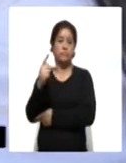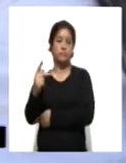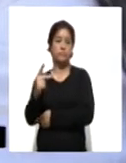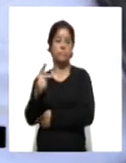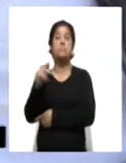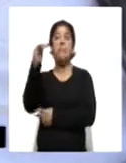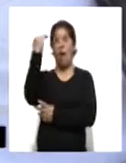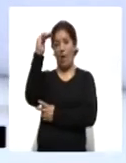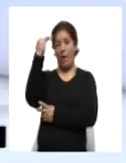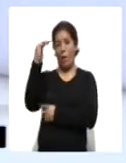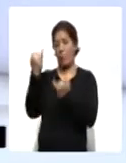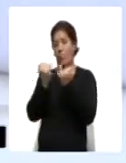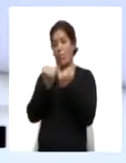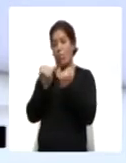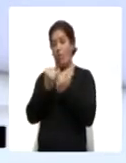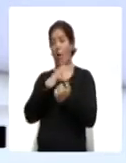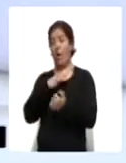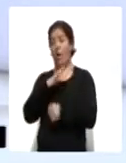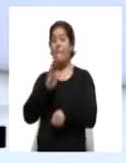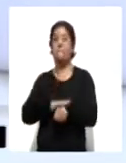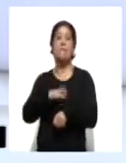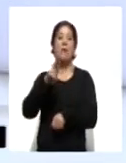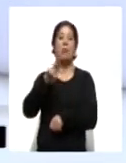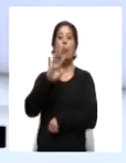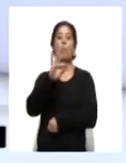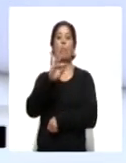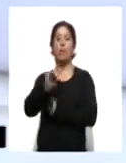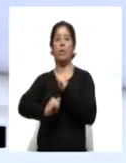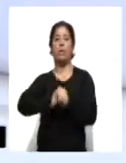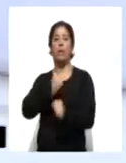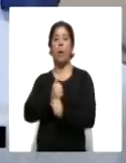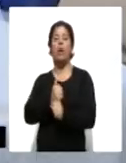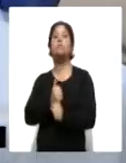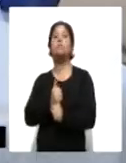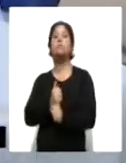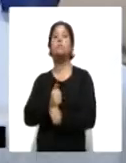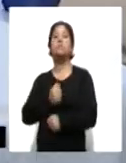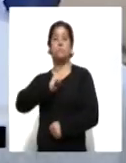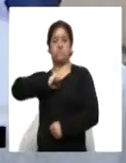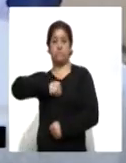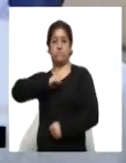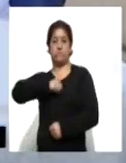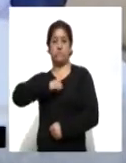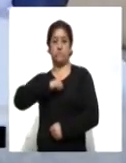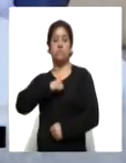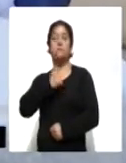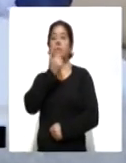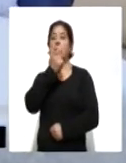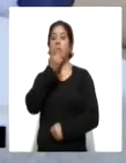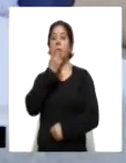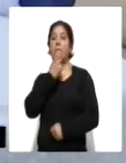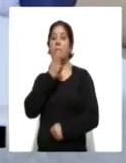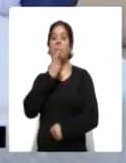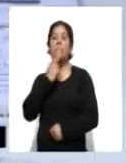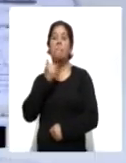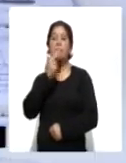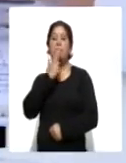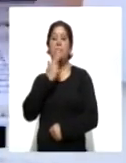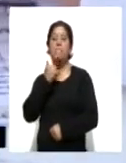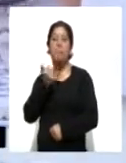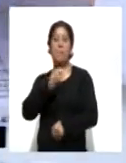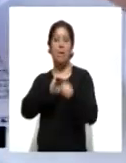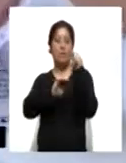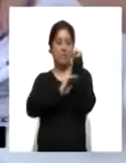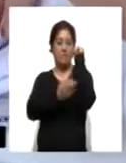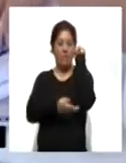para adultos mayores de 40 años, pruebas rápidas de VIH, glucosa, embarazo, ultrasonido, entre